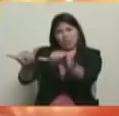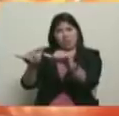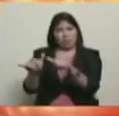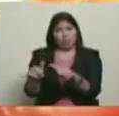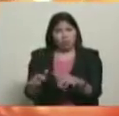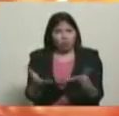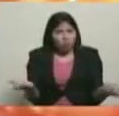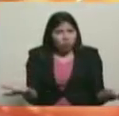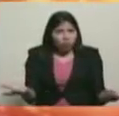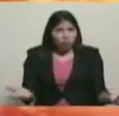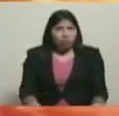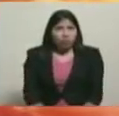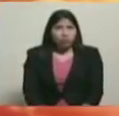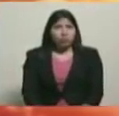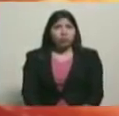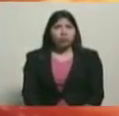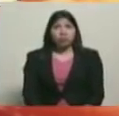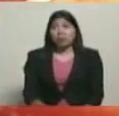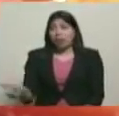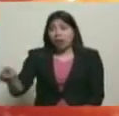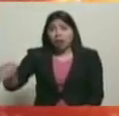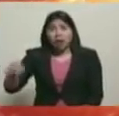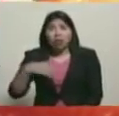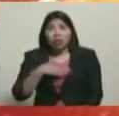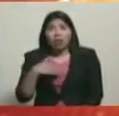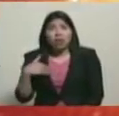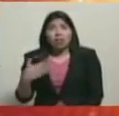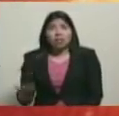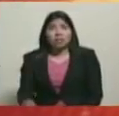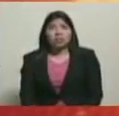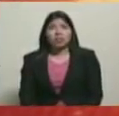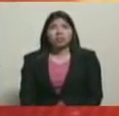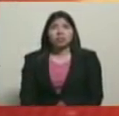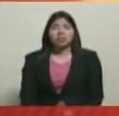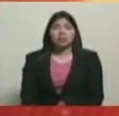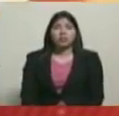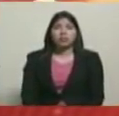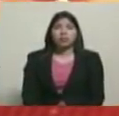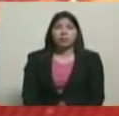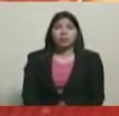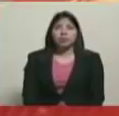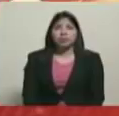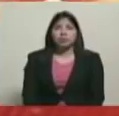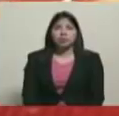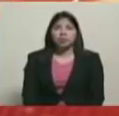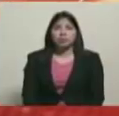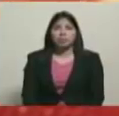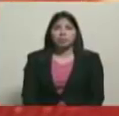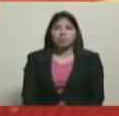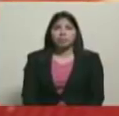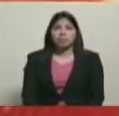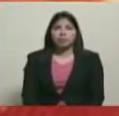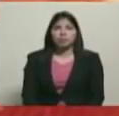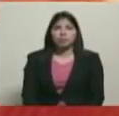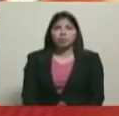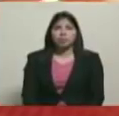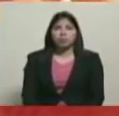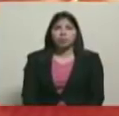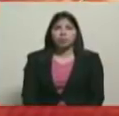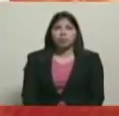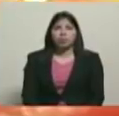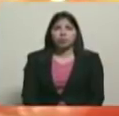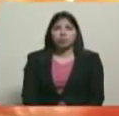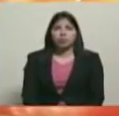Dair y José, ellos esperaban que salieran todas las fuerzas armadas. No, no es así. Se llevaron gente, tropas